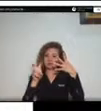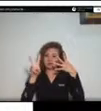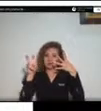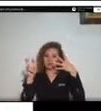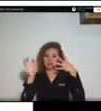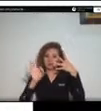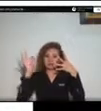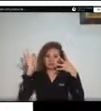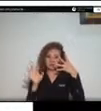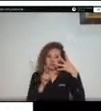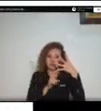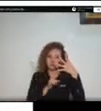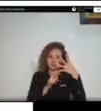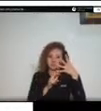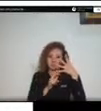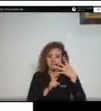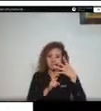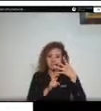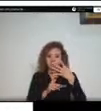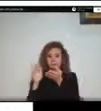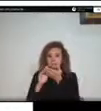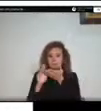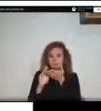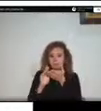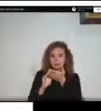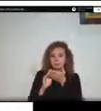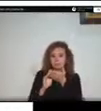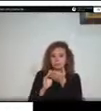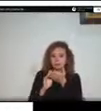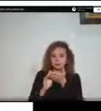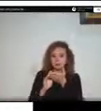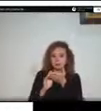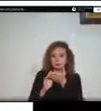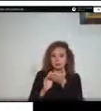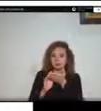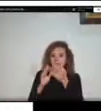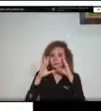fresco disculpas acabo de ir totalmente el fluido eléctrico aquí